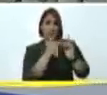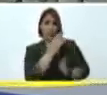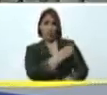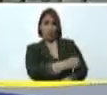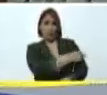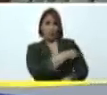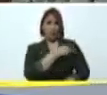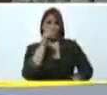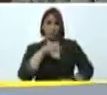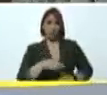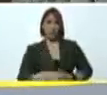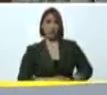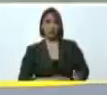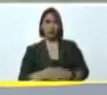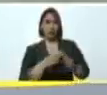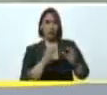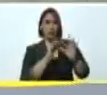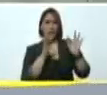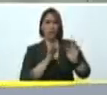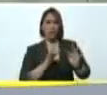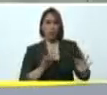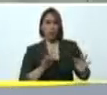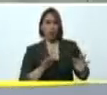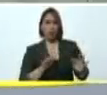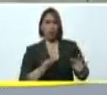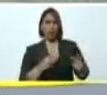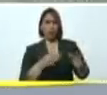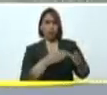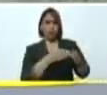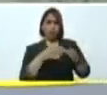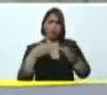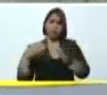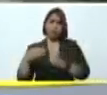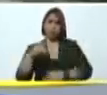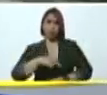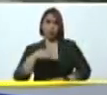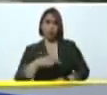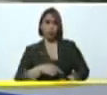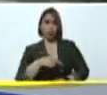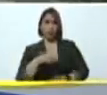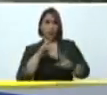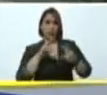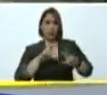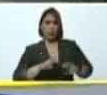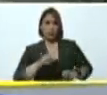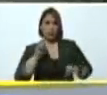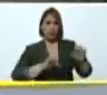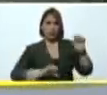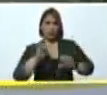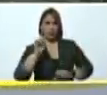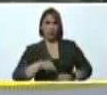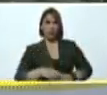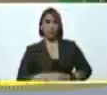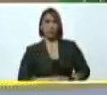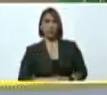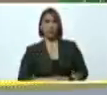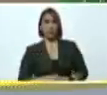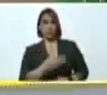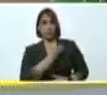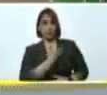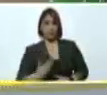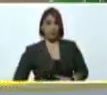pero también todos los mecanismos todos los aparatos que se necesitan para el diagnóstico y laboratorio así que presidente